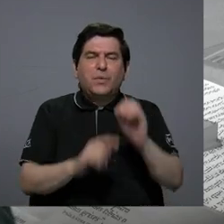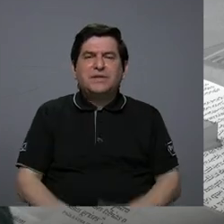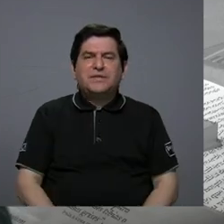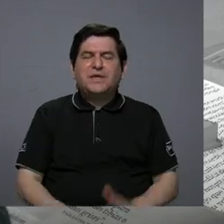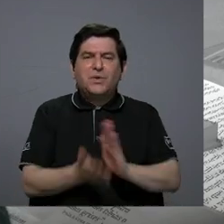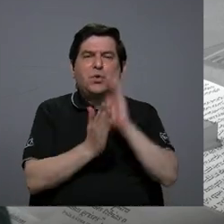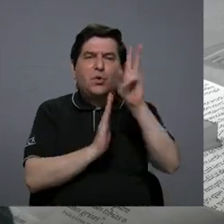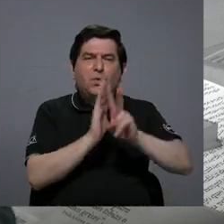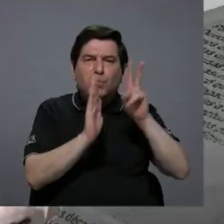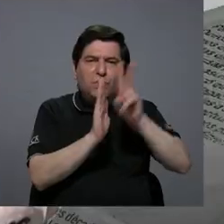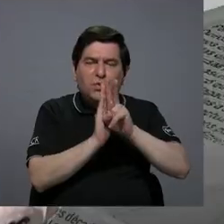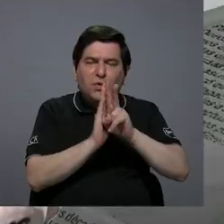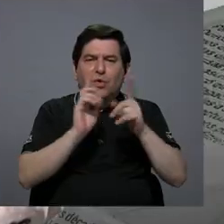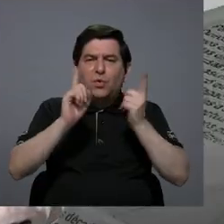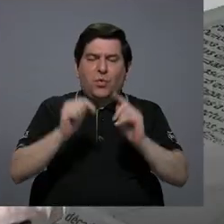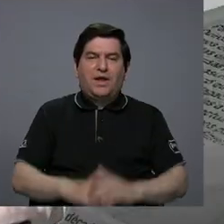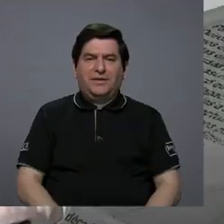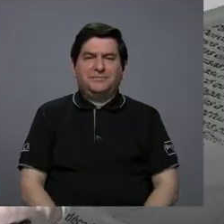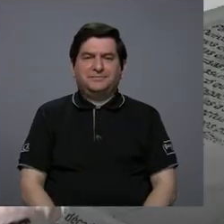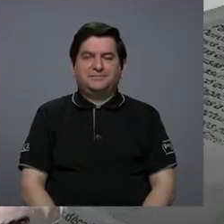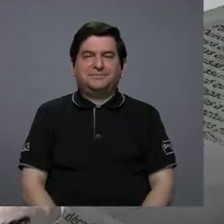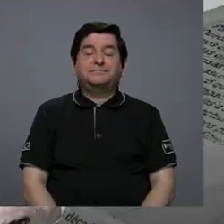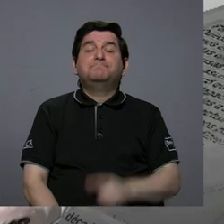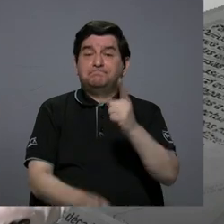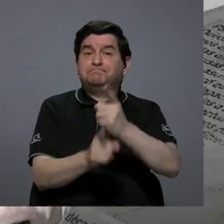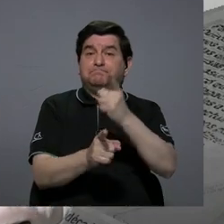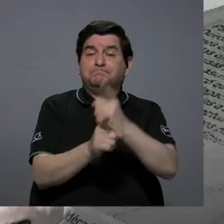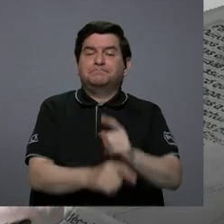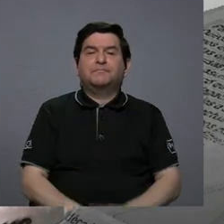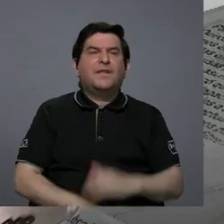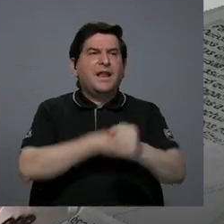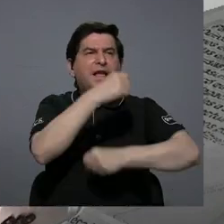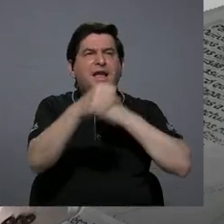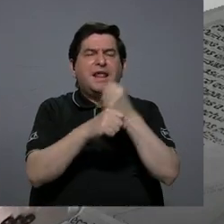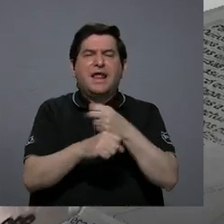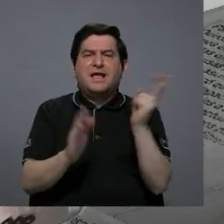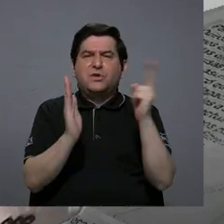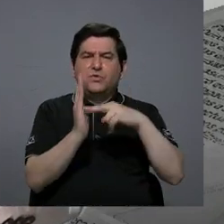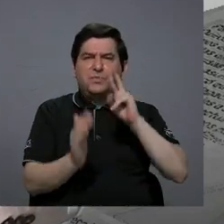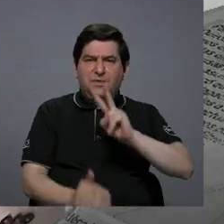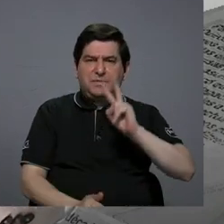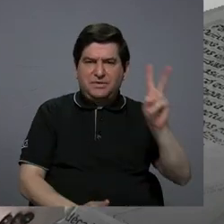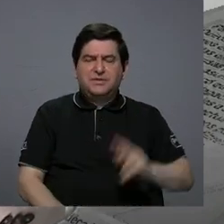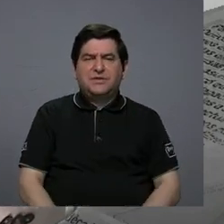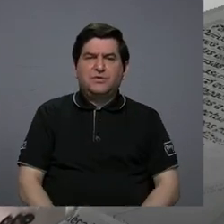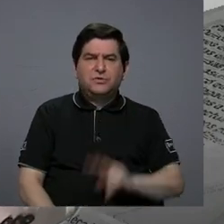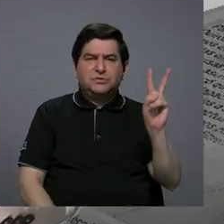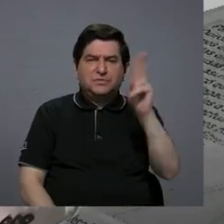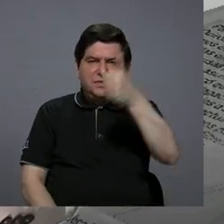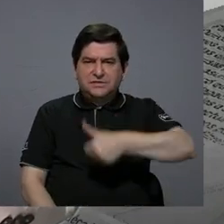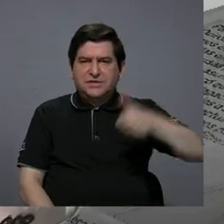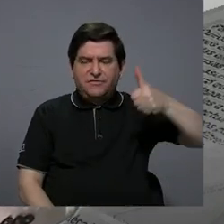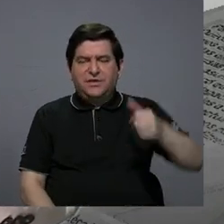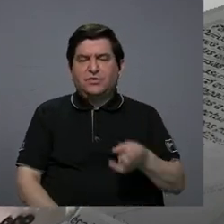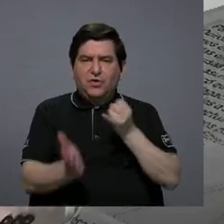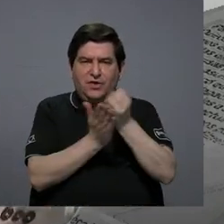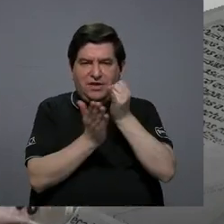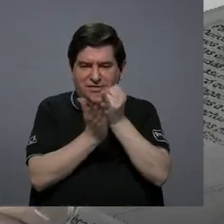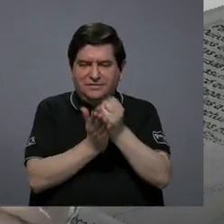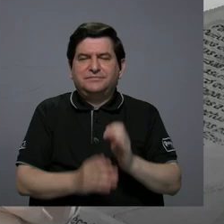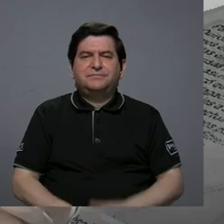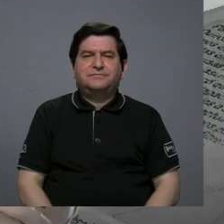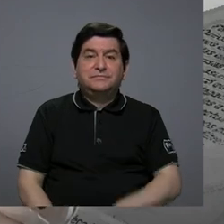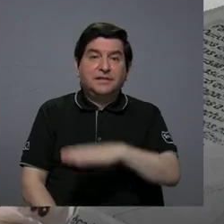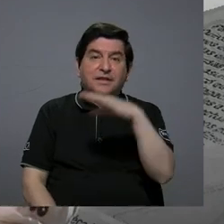este documental. Correcto, Alejandra. En el año 2022, la Vicerrectoría de Investigación,